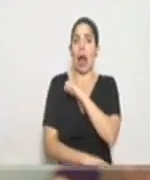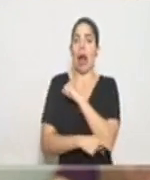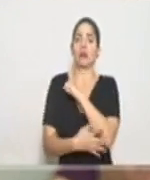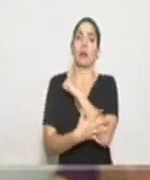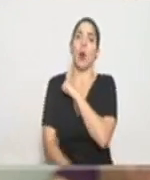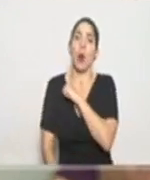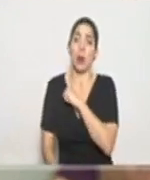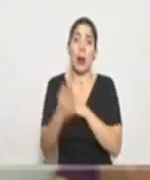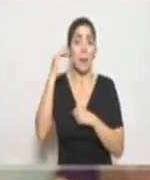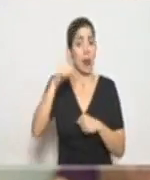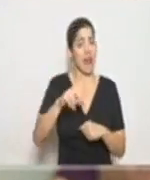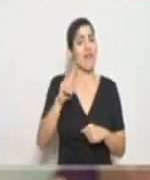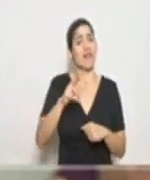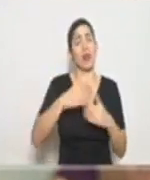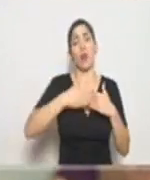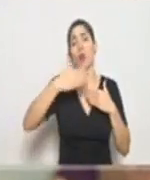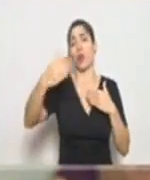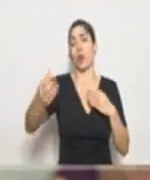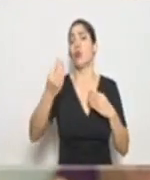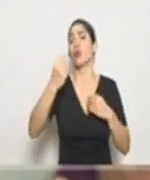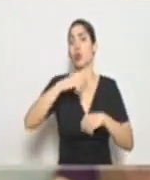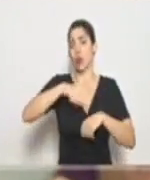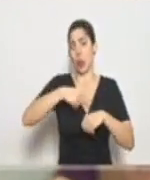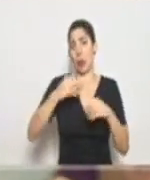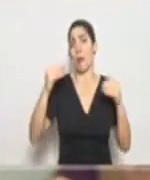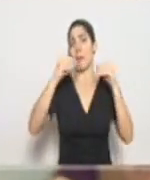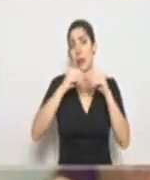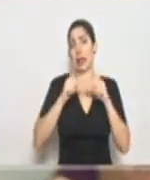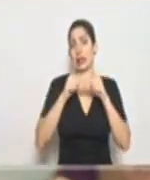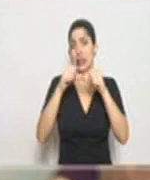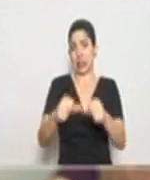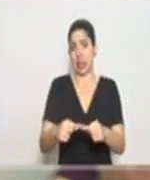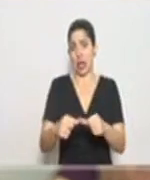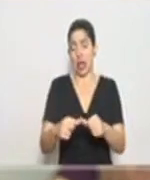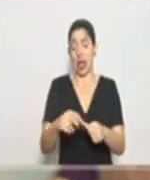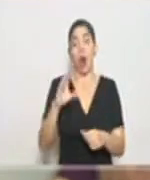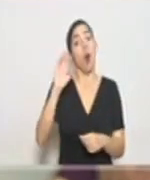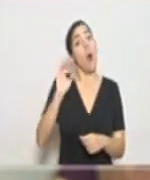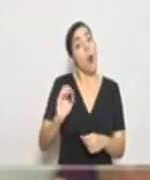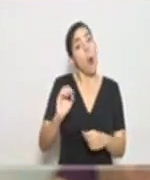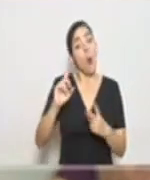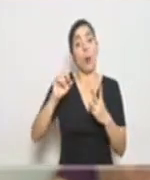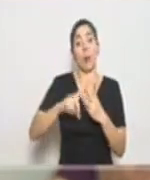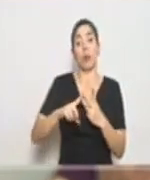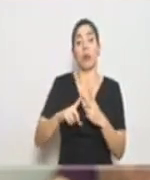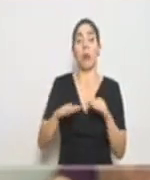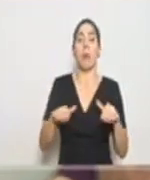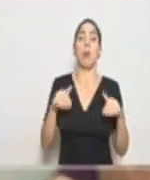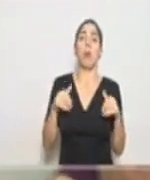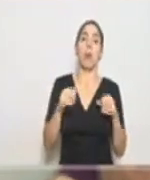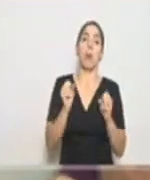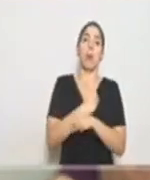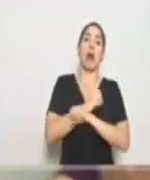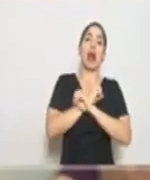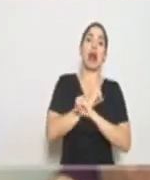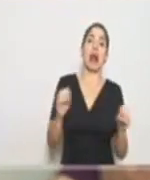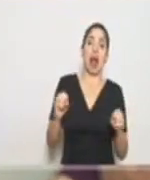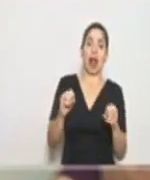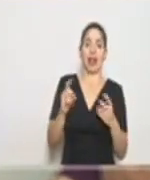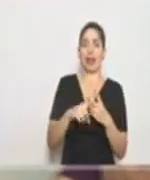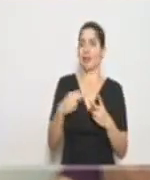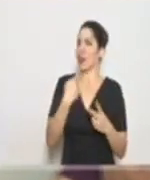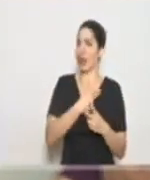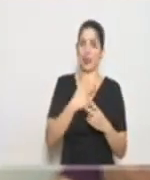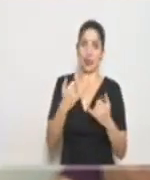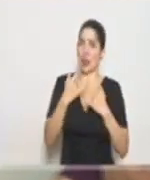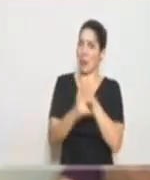esto va a durar mucho tiempo más, y la otra que sería justamente no hacer nada que absolutamente, como les digo, no somos